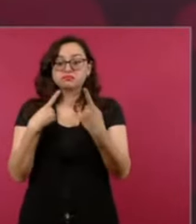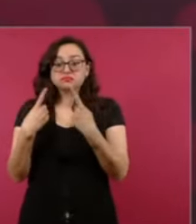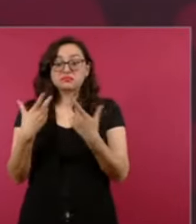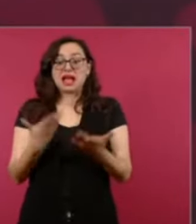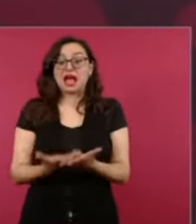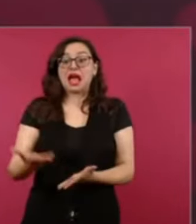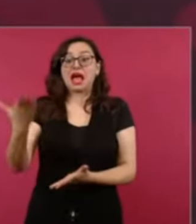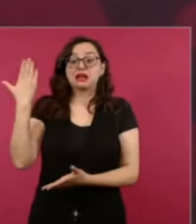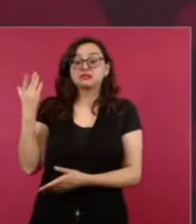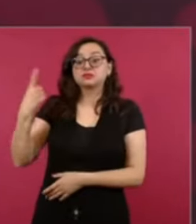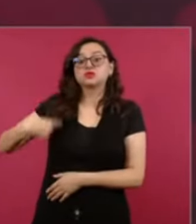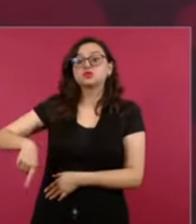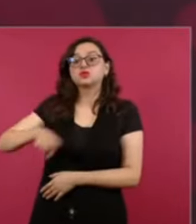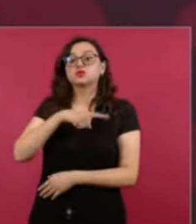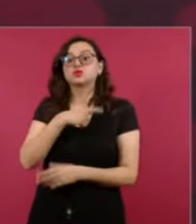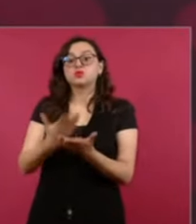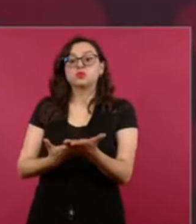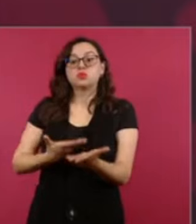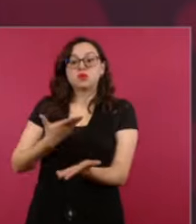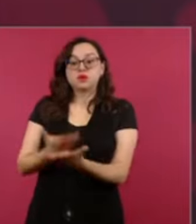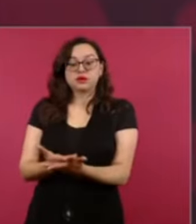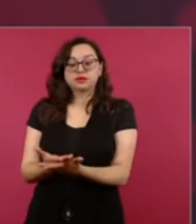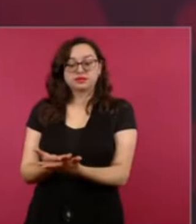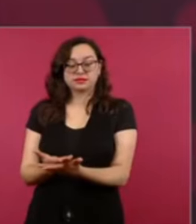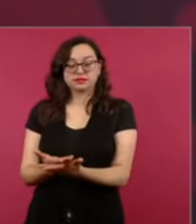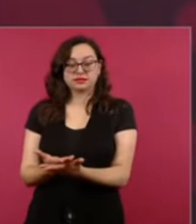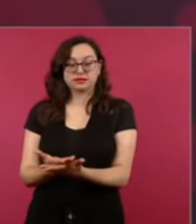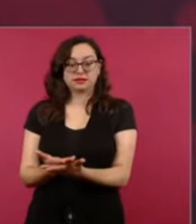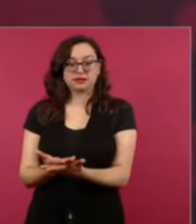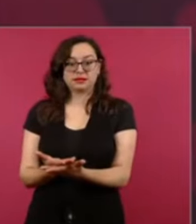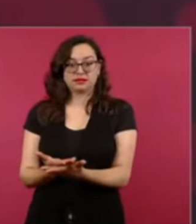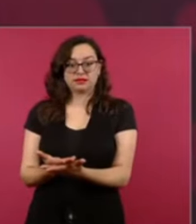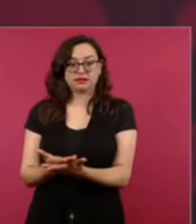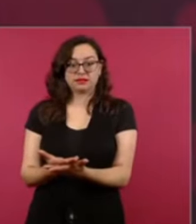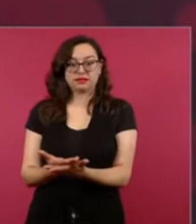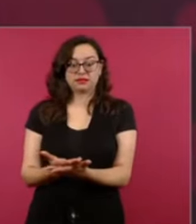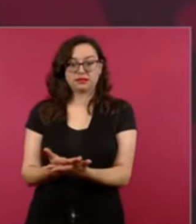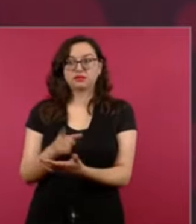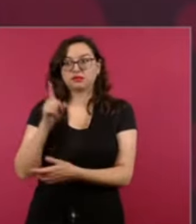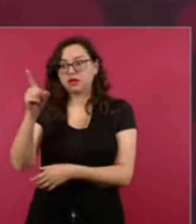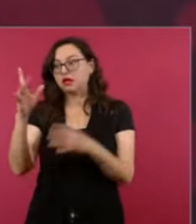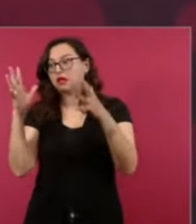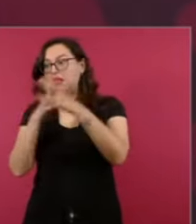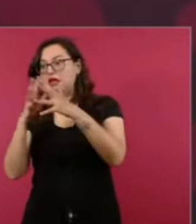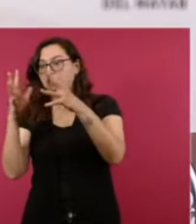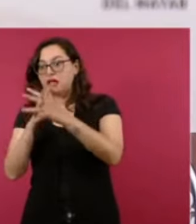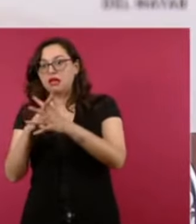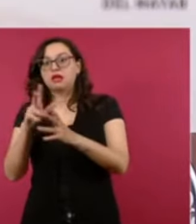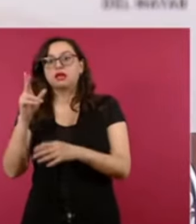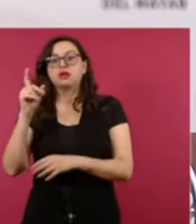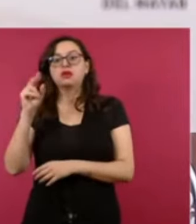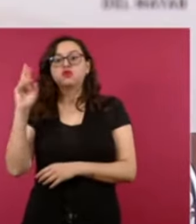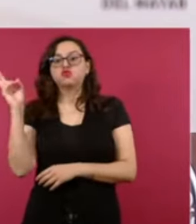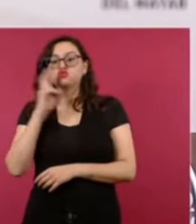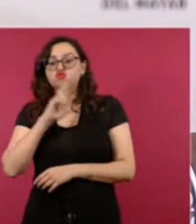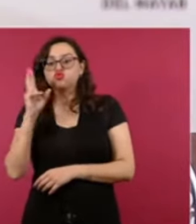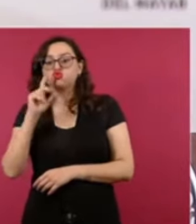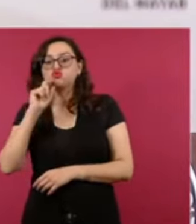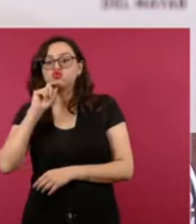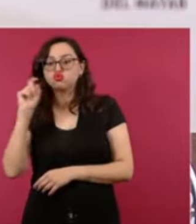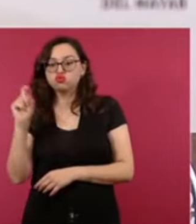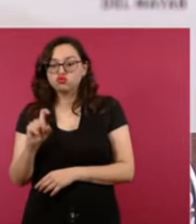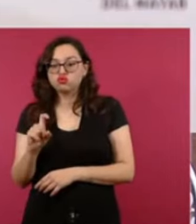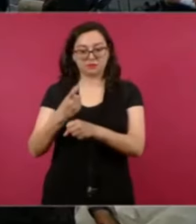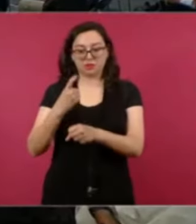pido una disculpa, es que tengo un poco de hipo, no vais a pensar que estoy borracho o algo así. Amigos, vamos a ir al video.